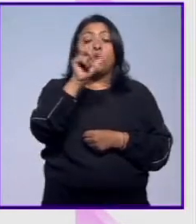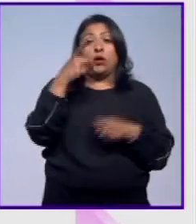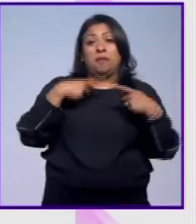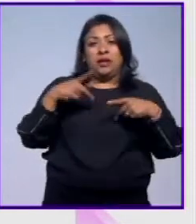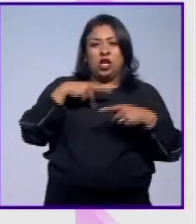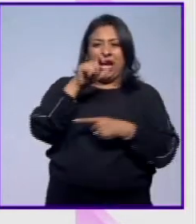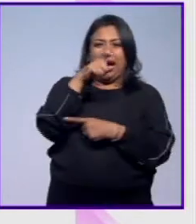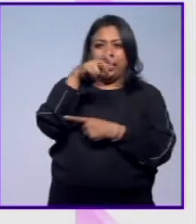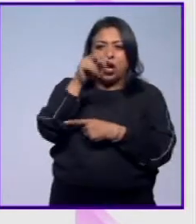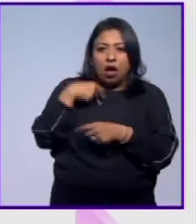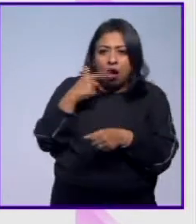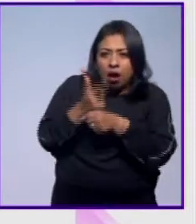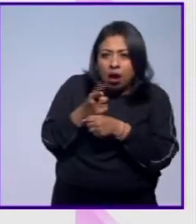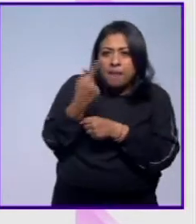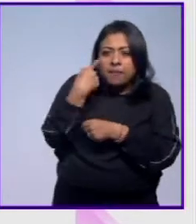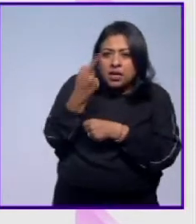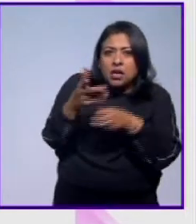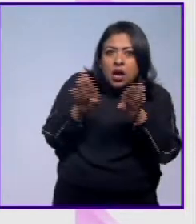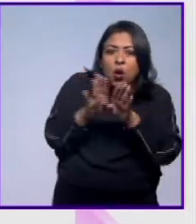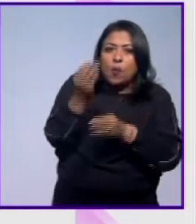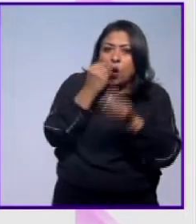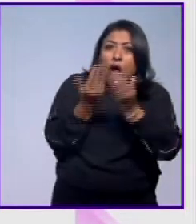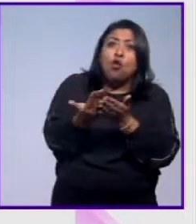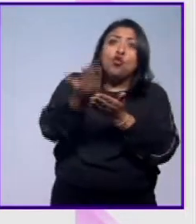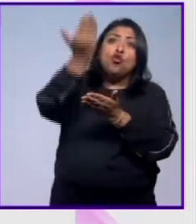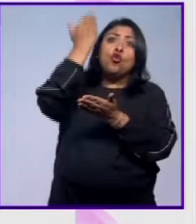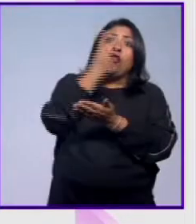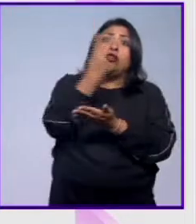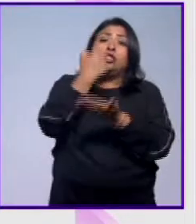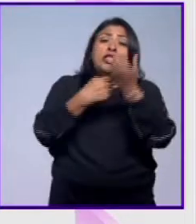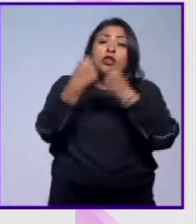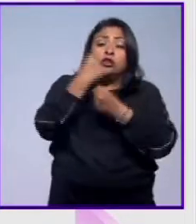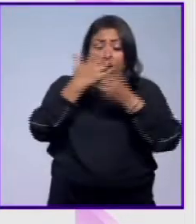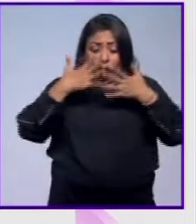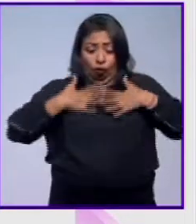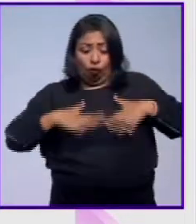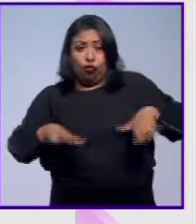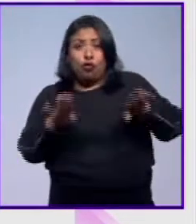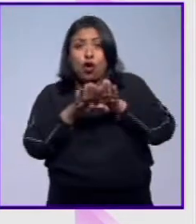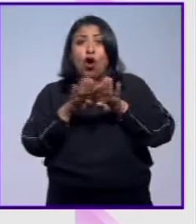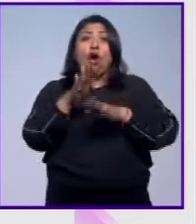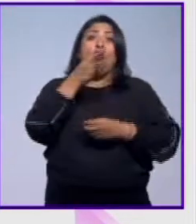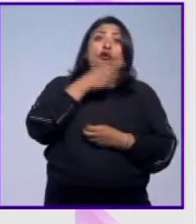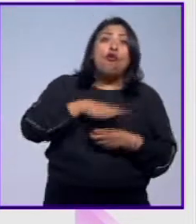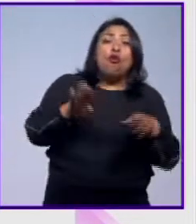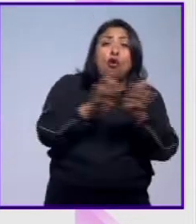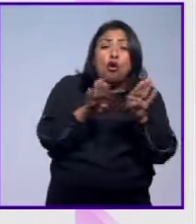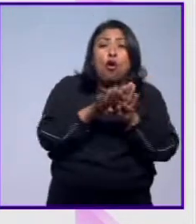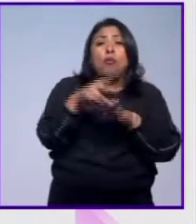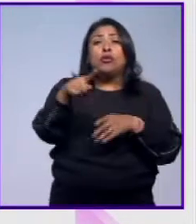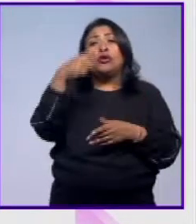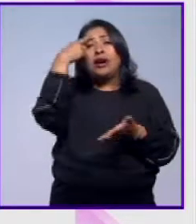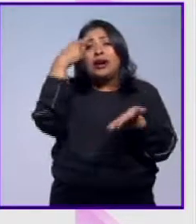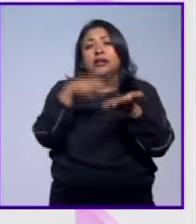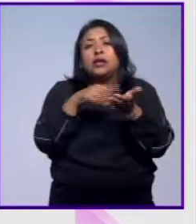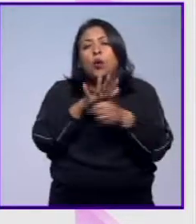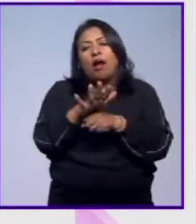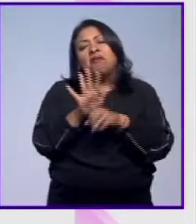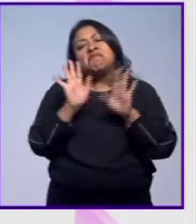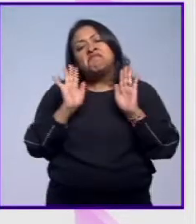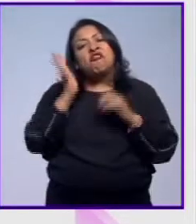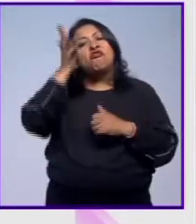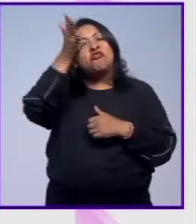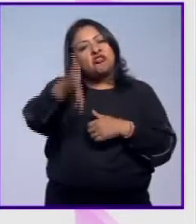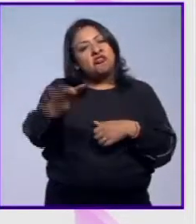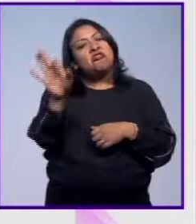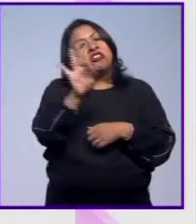trabajando y encuentran, ah, mira cómo comían hace 200 años, cómo se vestían, cómo celebraban, en qué creían, bueno, alguna vez nos pasará